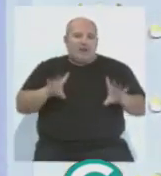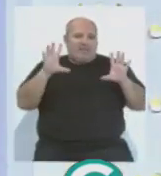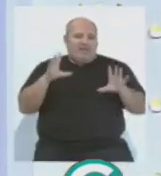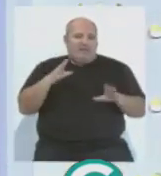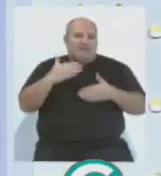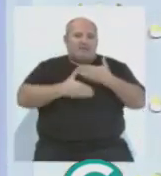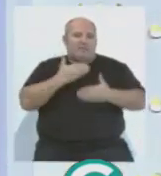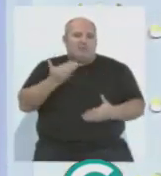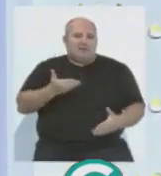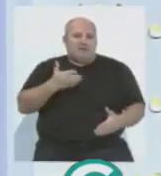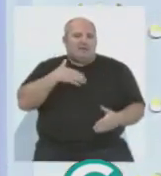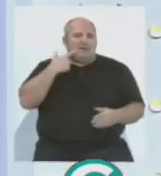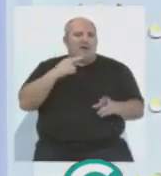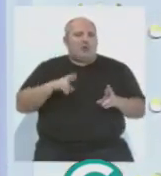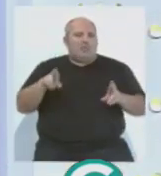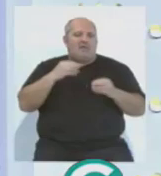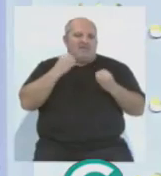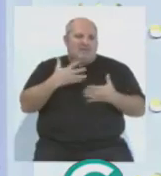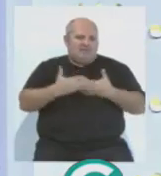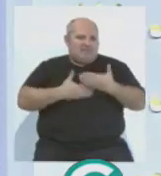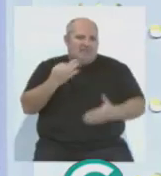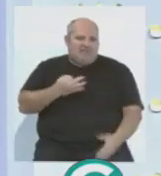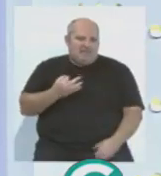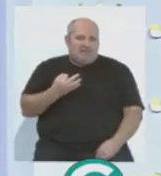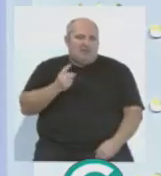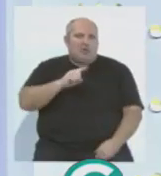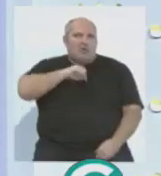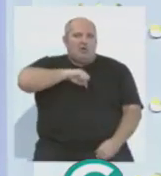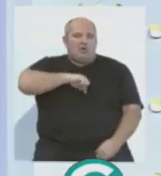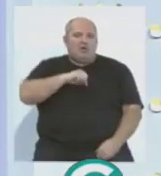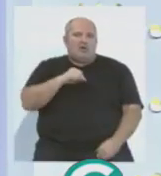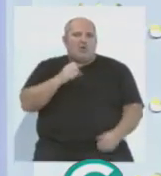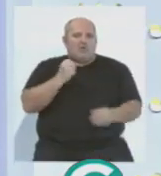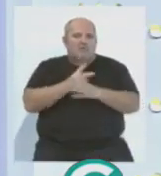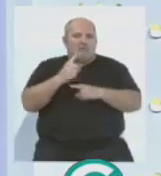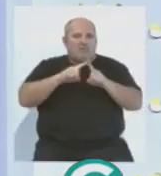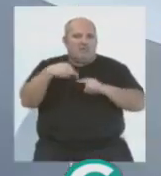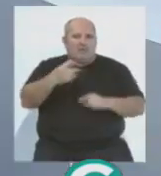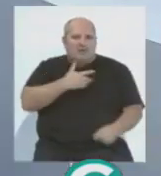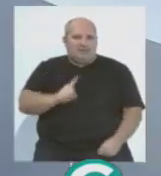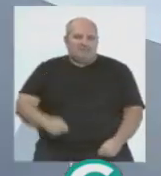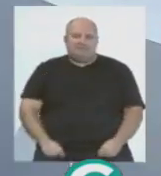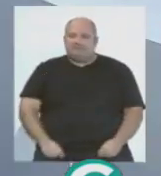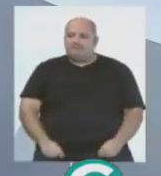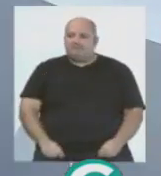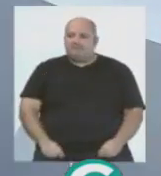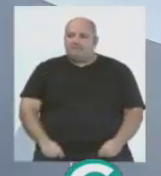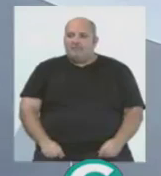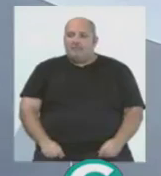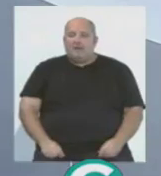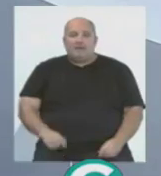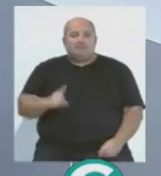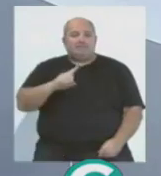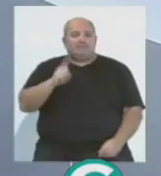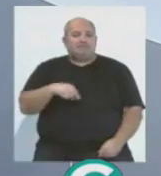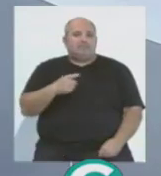y que al final lo importante es que se recupere bien y que no le quede en la secuela que sea. Esperemos que no. Sí, sobre todo